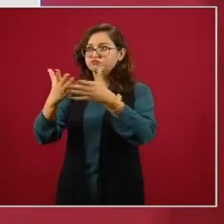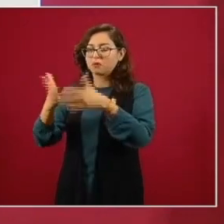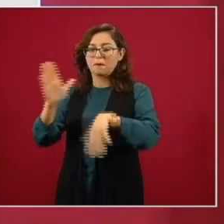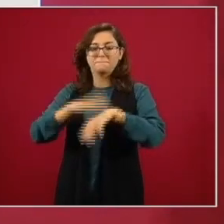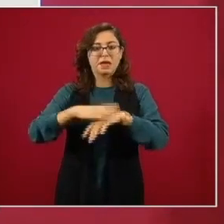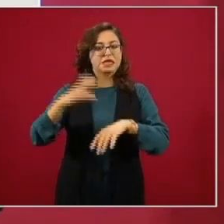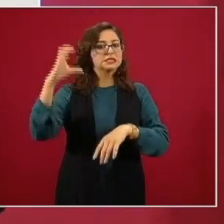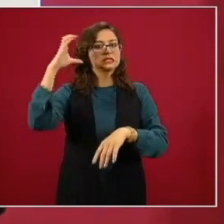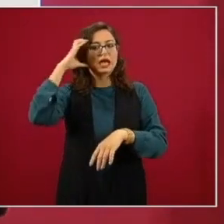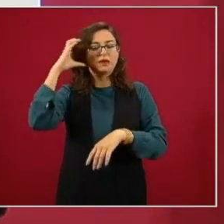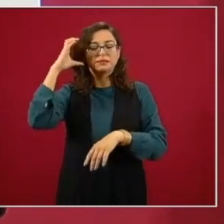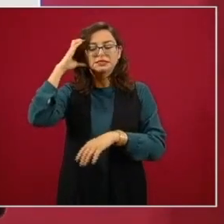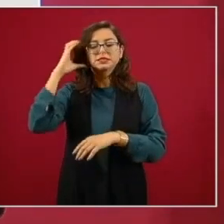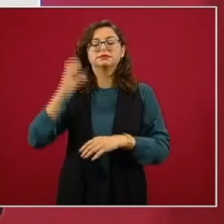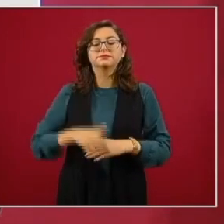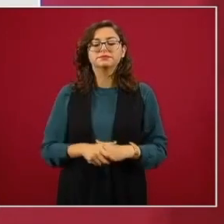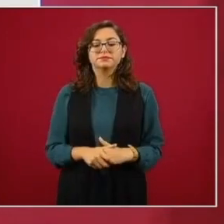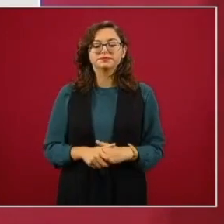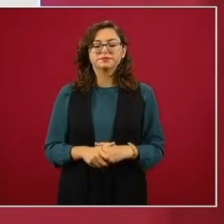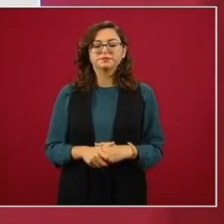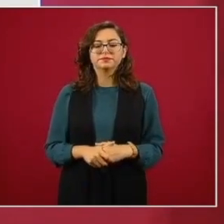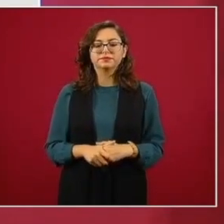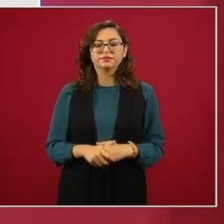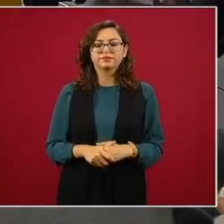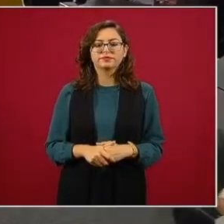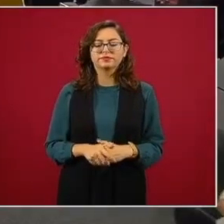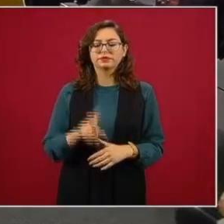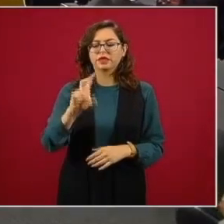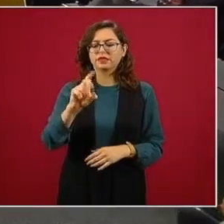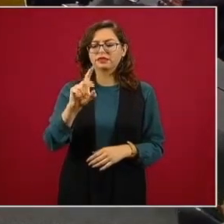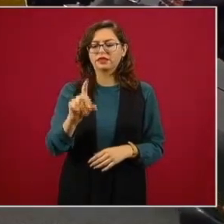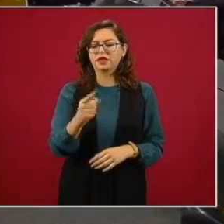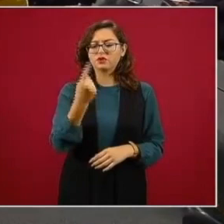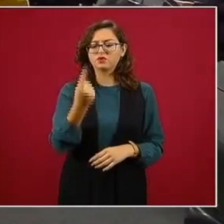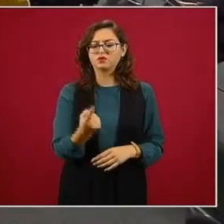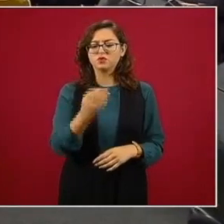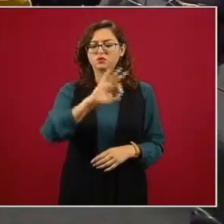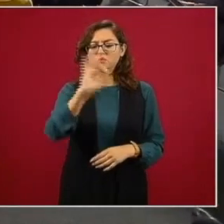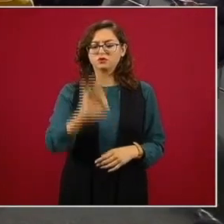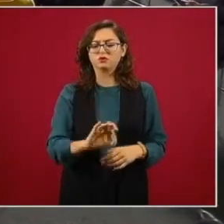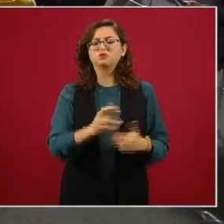de hospitalización tenemos 31 y es el estado